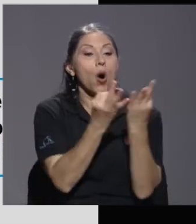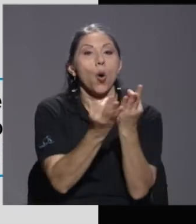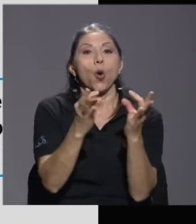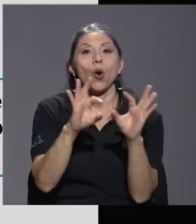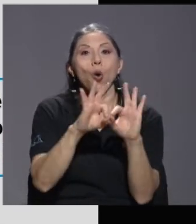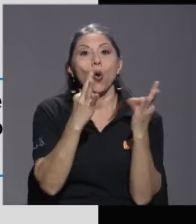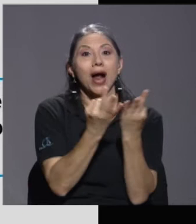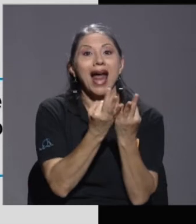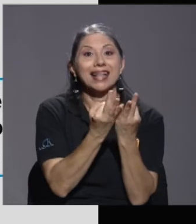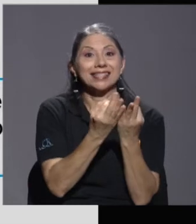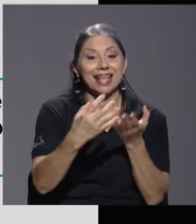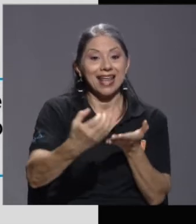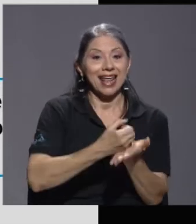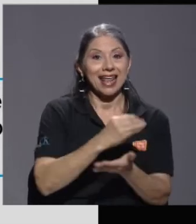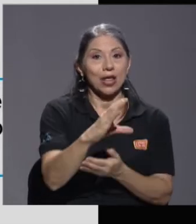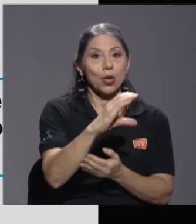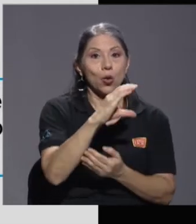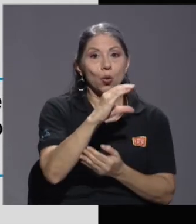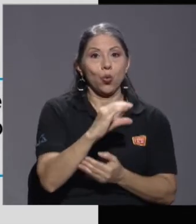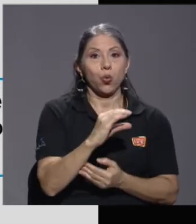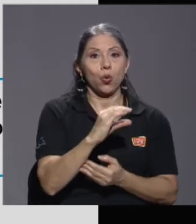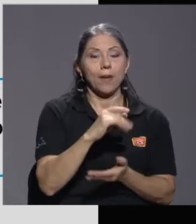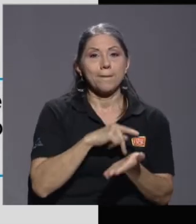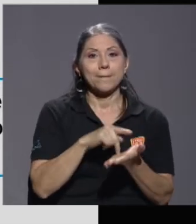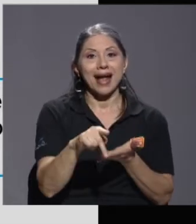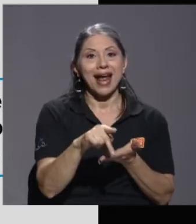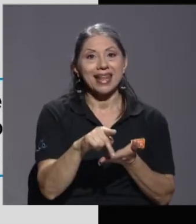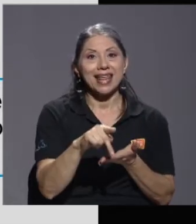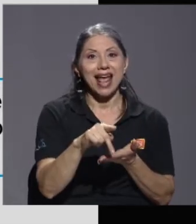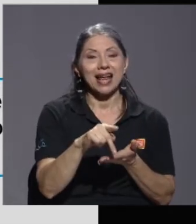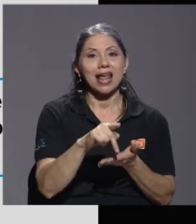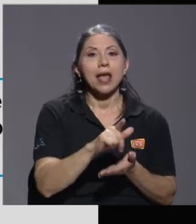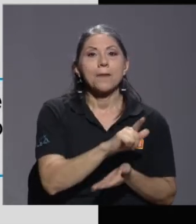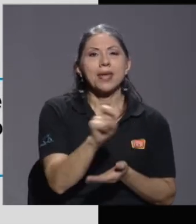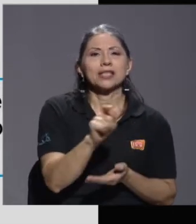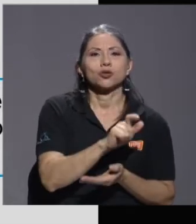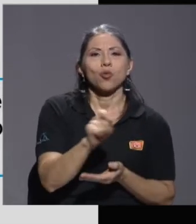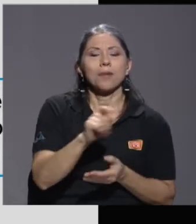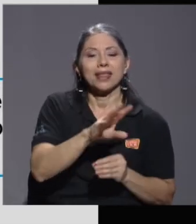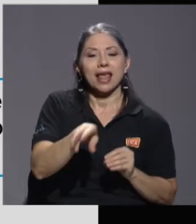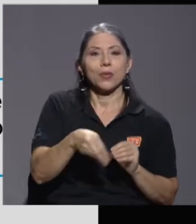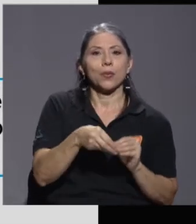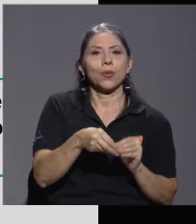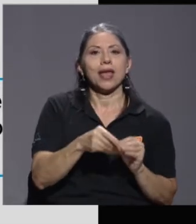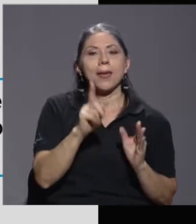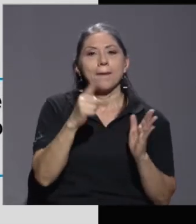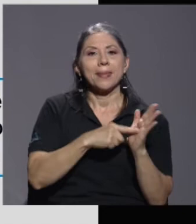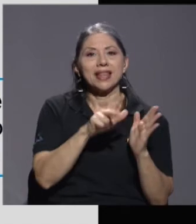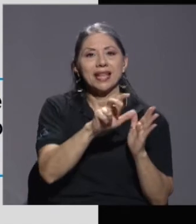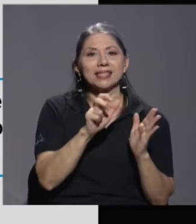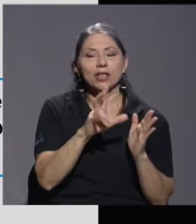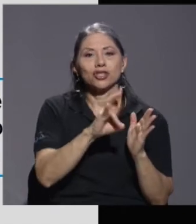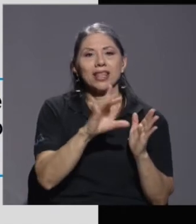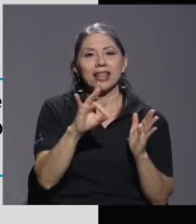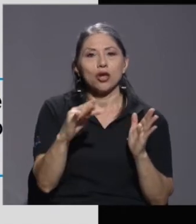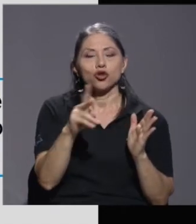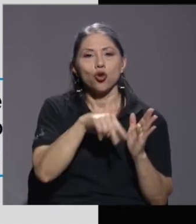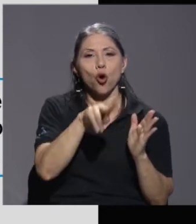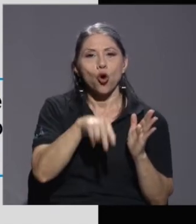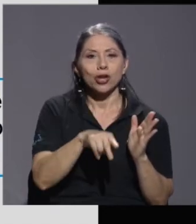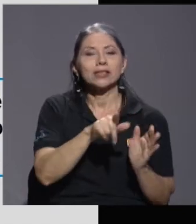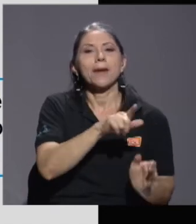los hogares de menores ingresos pagarían adicionalmente mensual un impuesto de 1.378 colones mensuales.